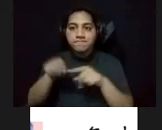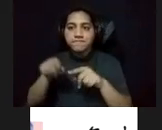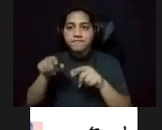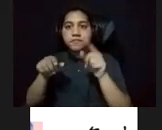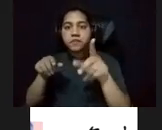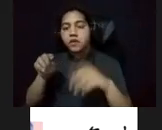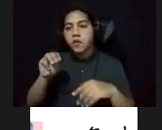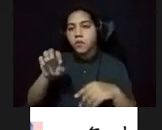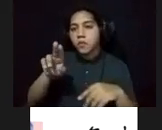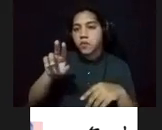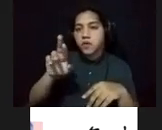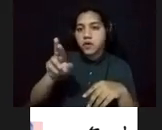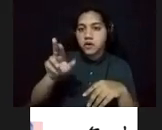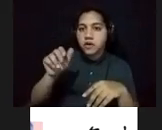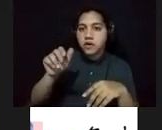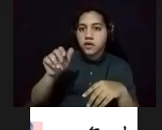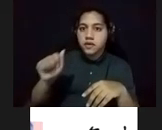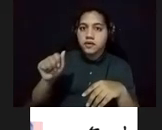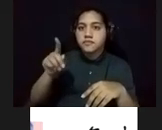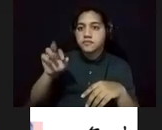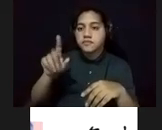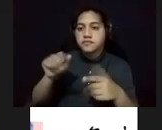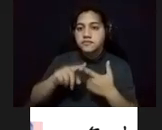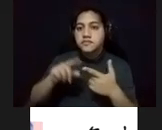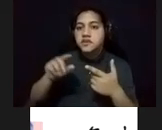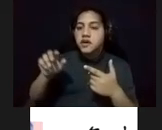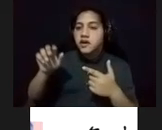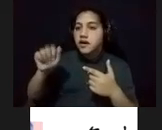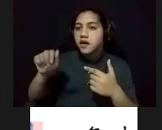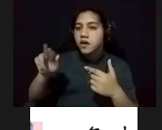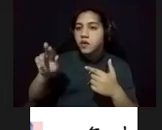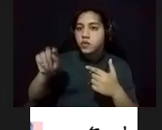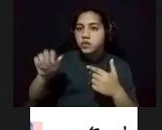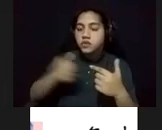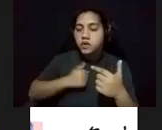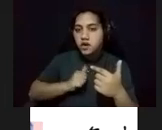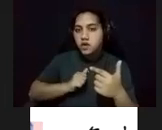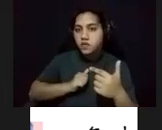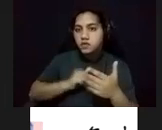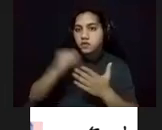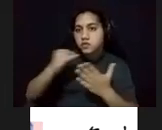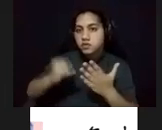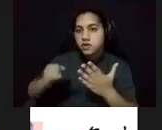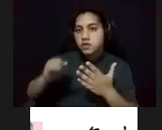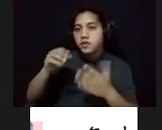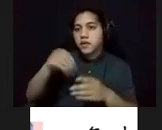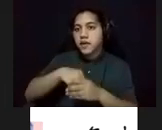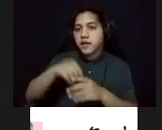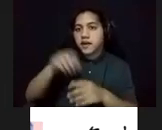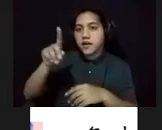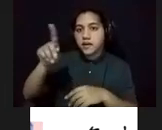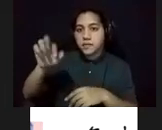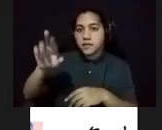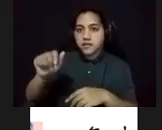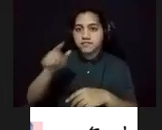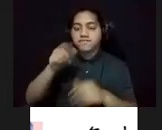autorretrato de la perla, en la perla, continúa con la narrativa de la barriada. Sin lugar